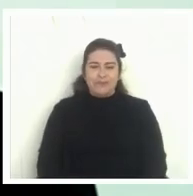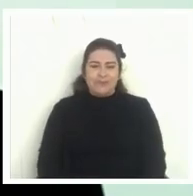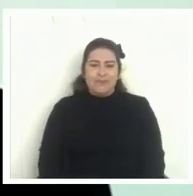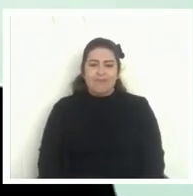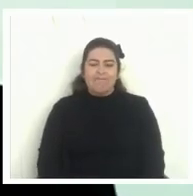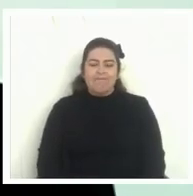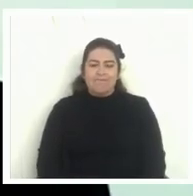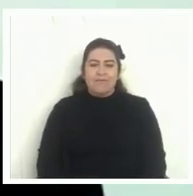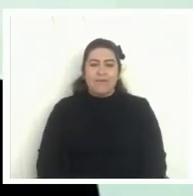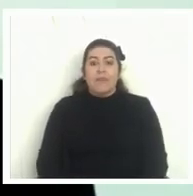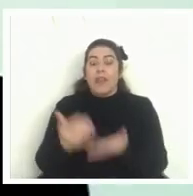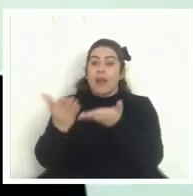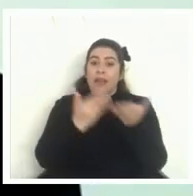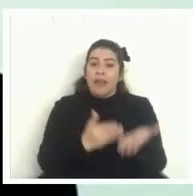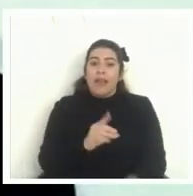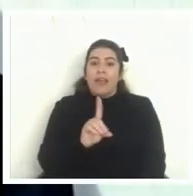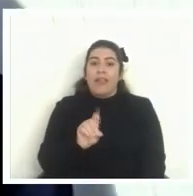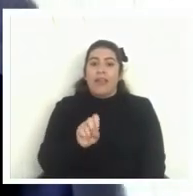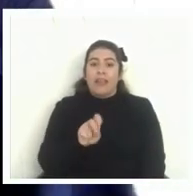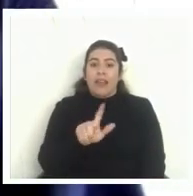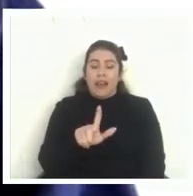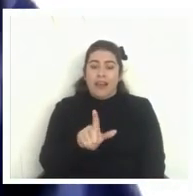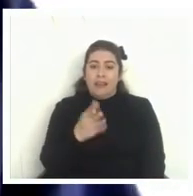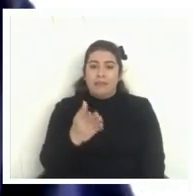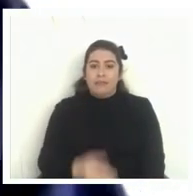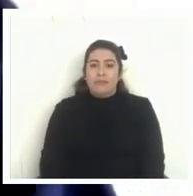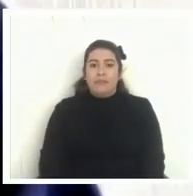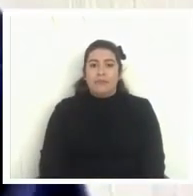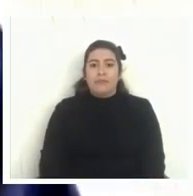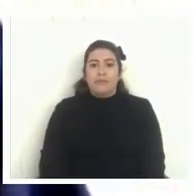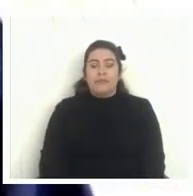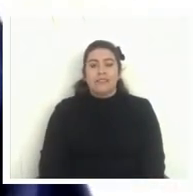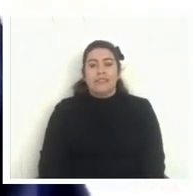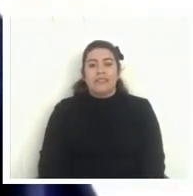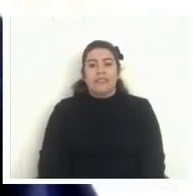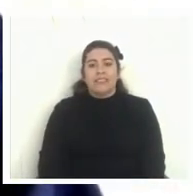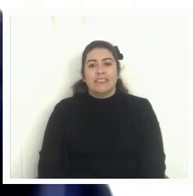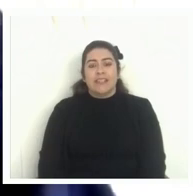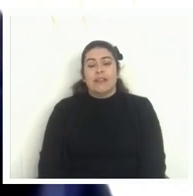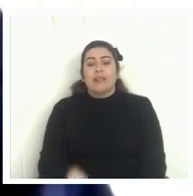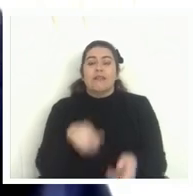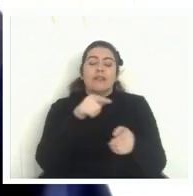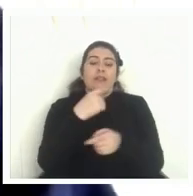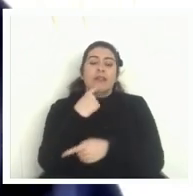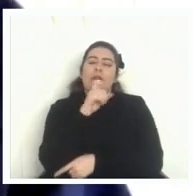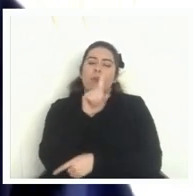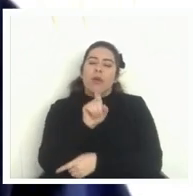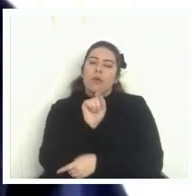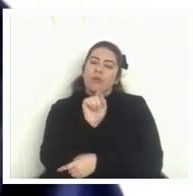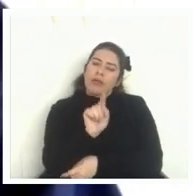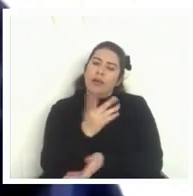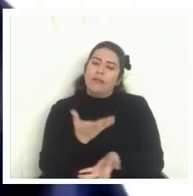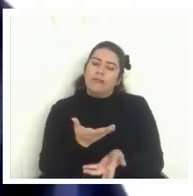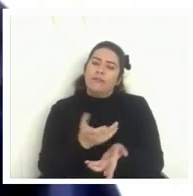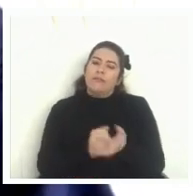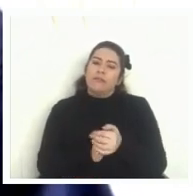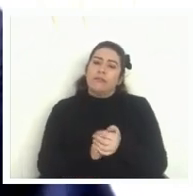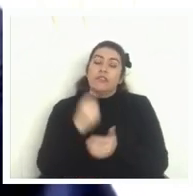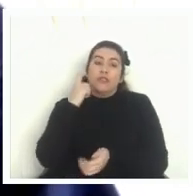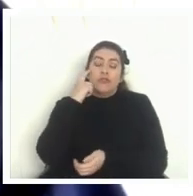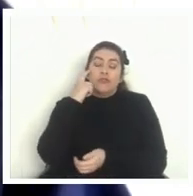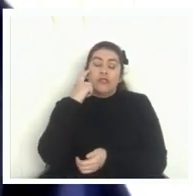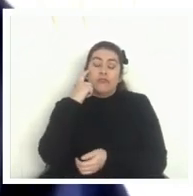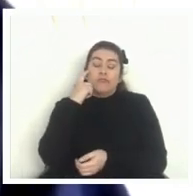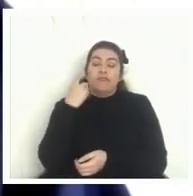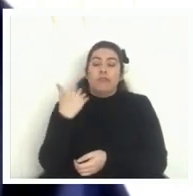adelante Daniel gracias Chavier respecto a tu pregunta creo que es muy importante